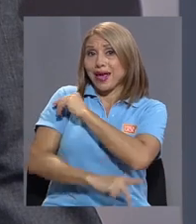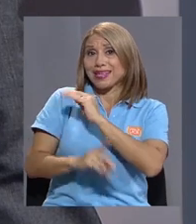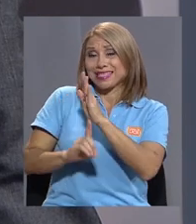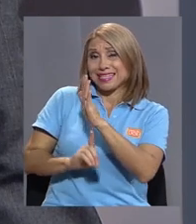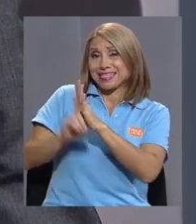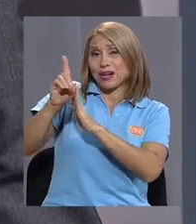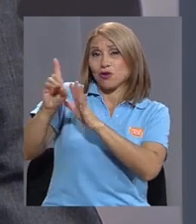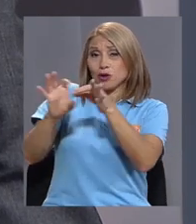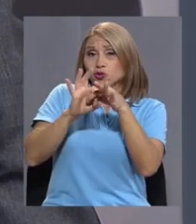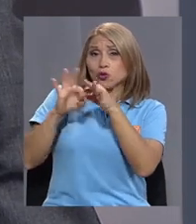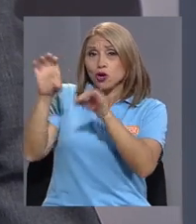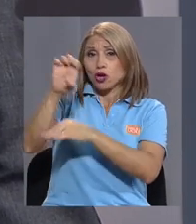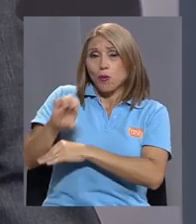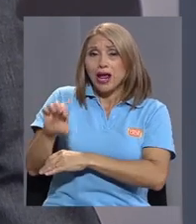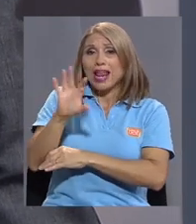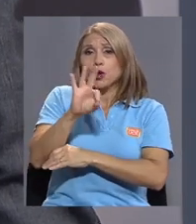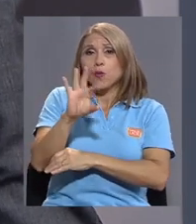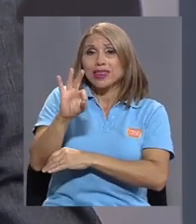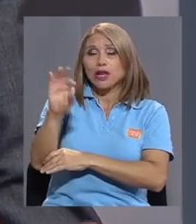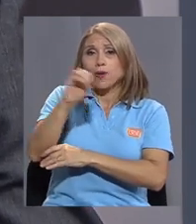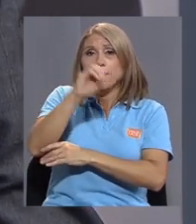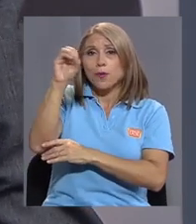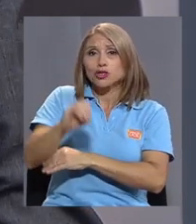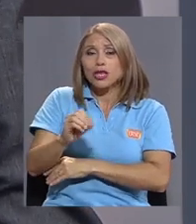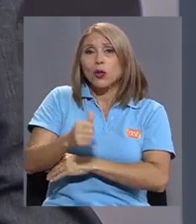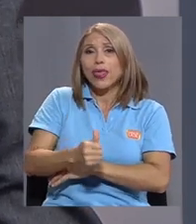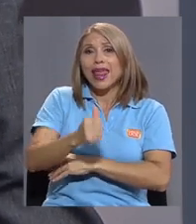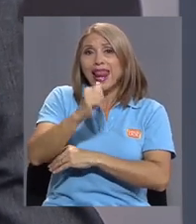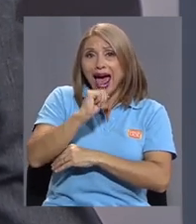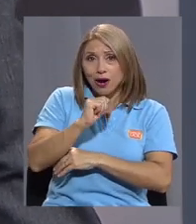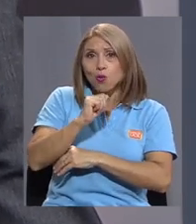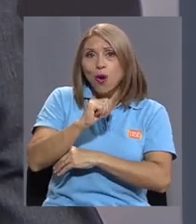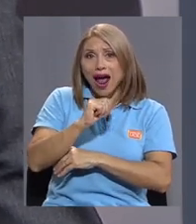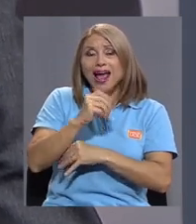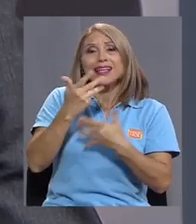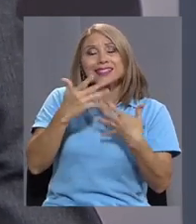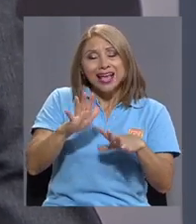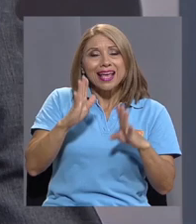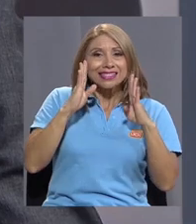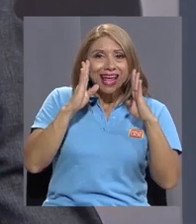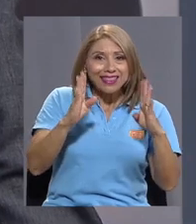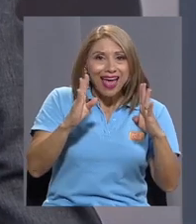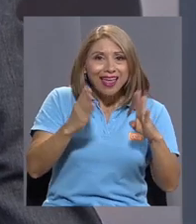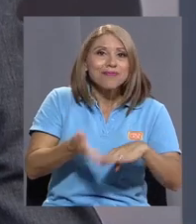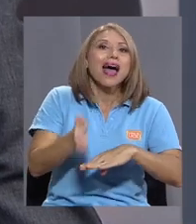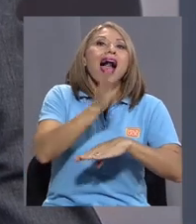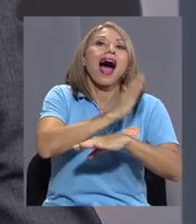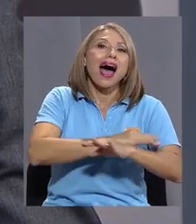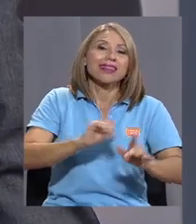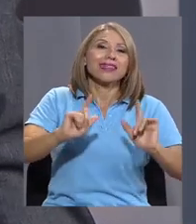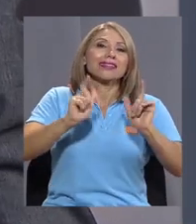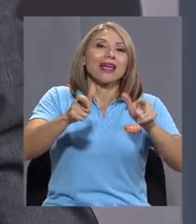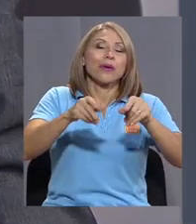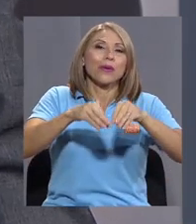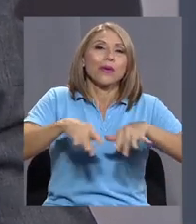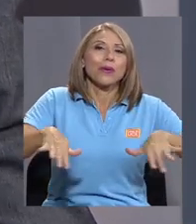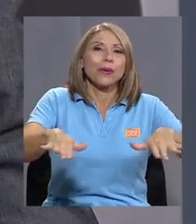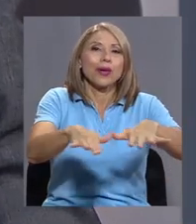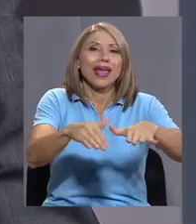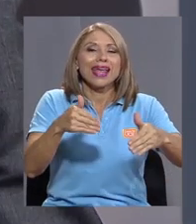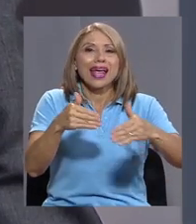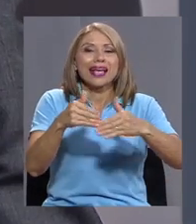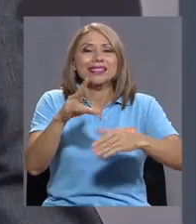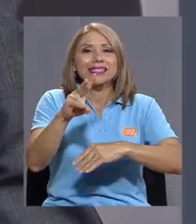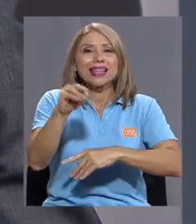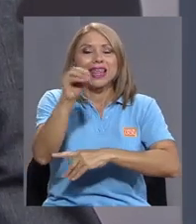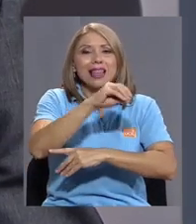desarrollados de la Unión Europea, el 99% del agua, antes de enviarla a un vertido, es tratada, y casi que el 70%